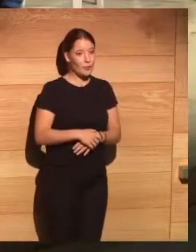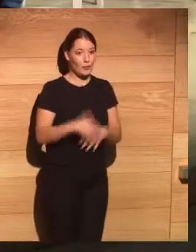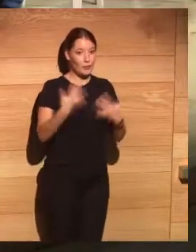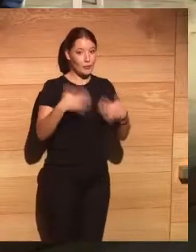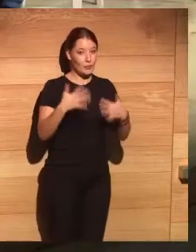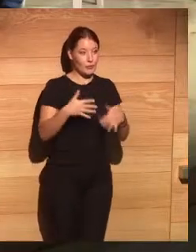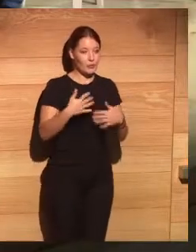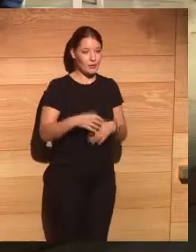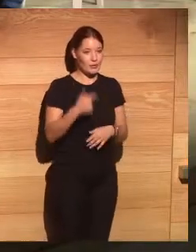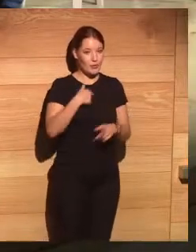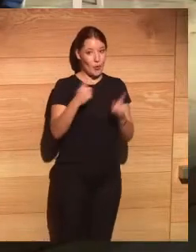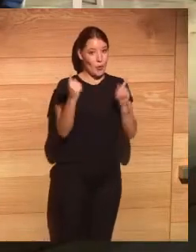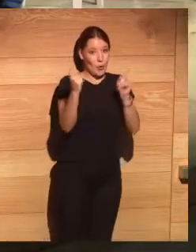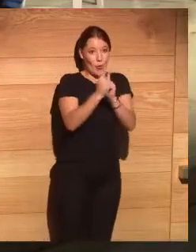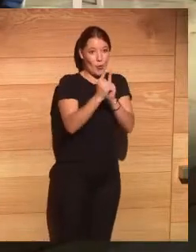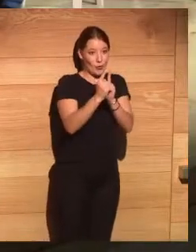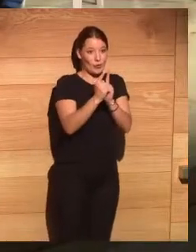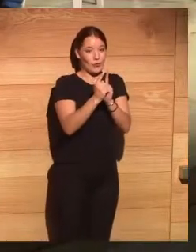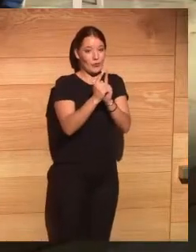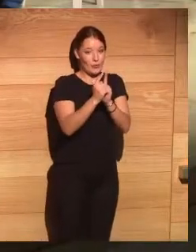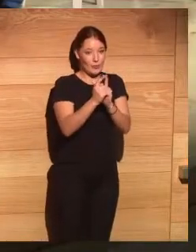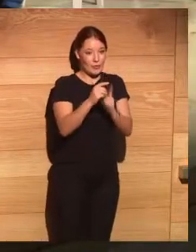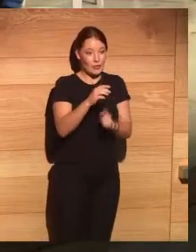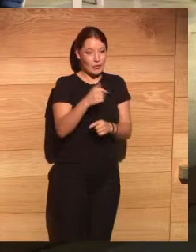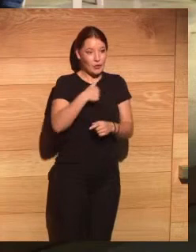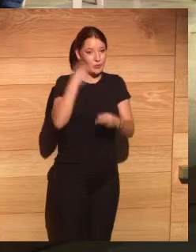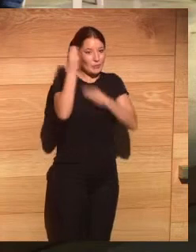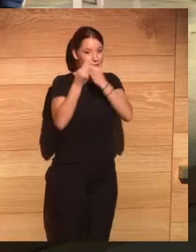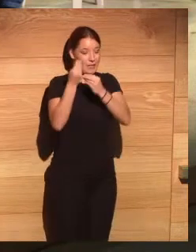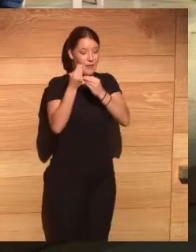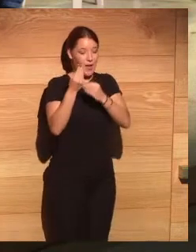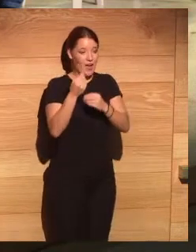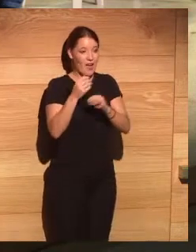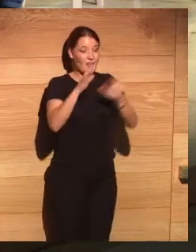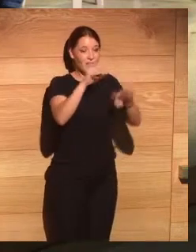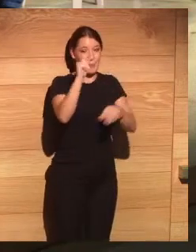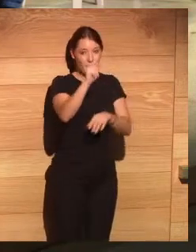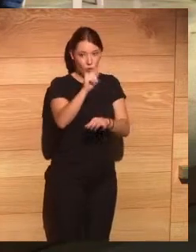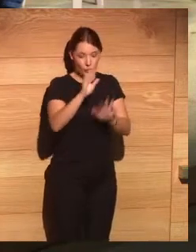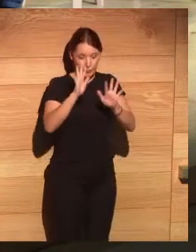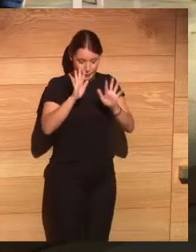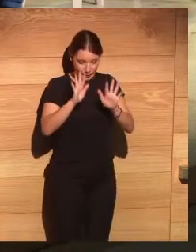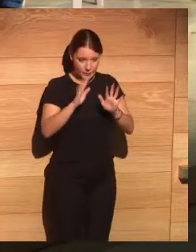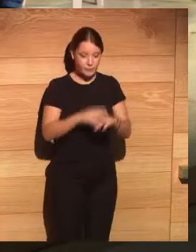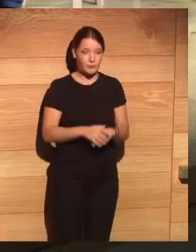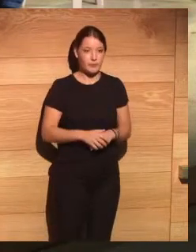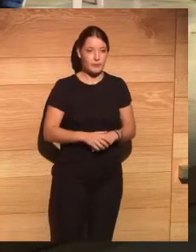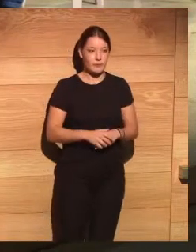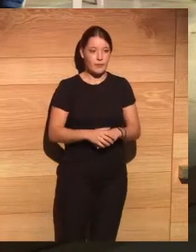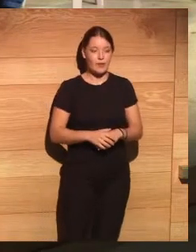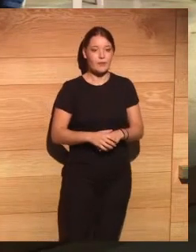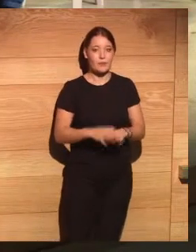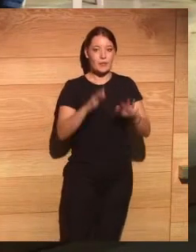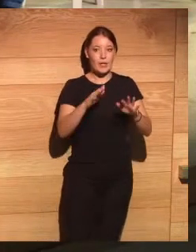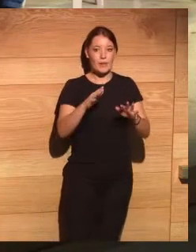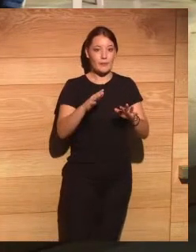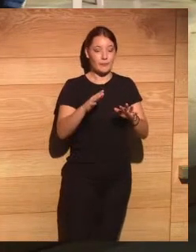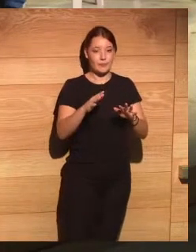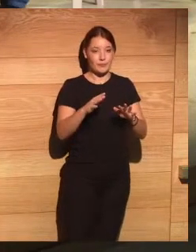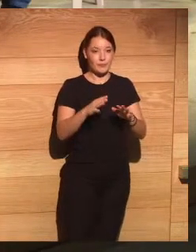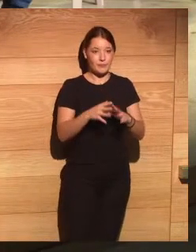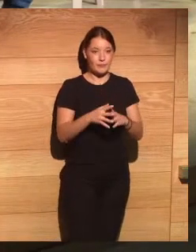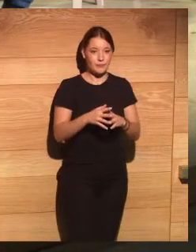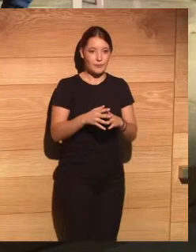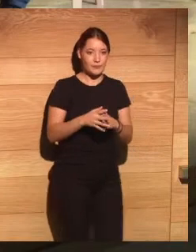corto enseguida porque era 10 minutos para lo que me había dimensionado no no pero verán bueno pues ya está empezamos a percibir